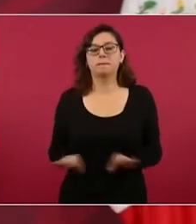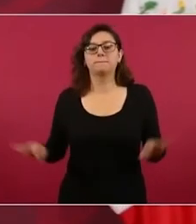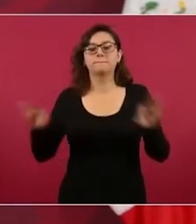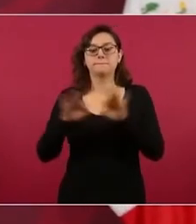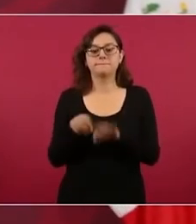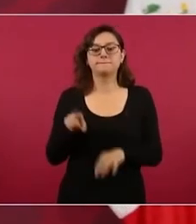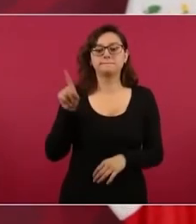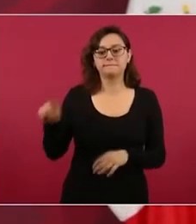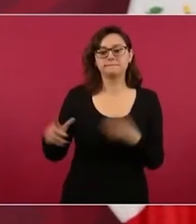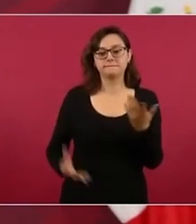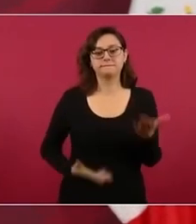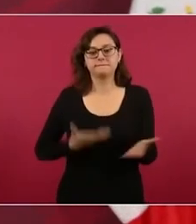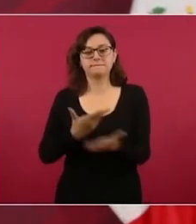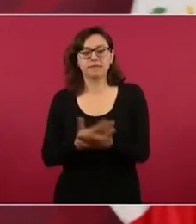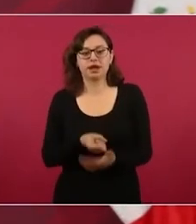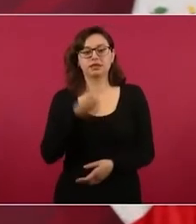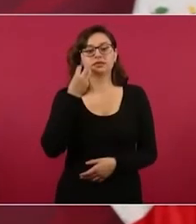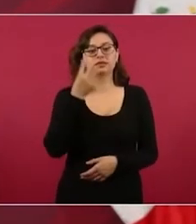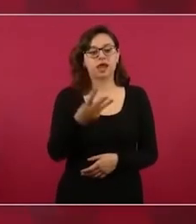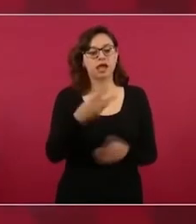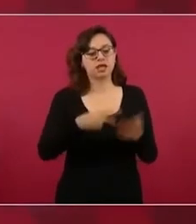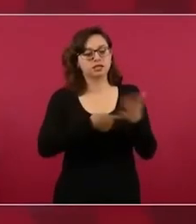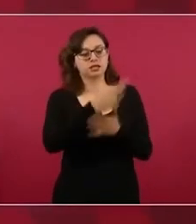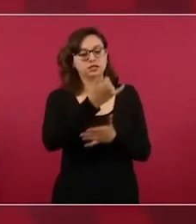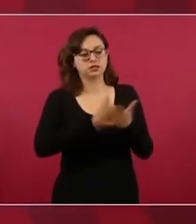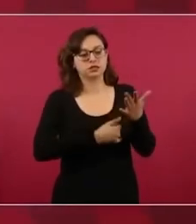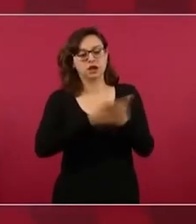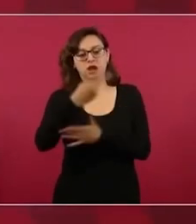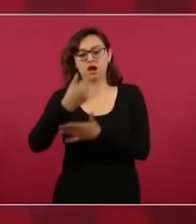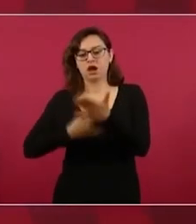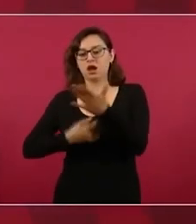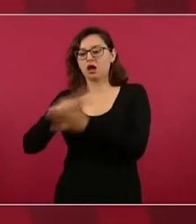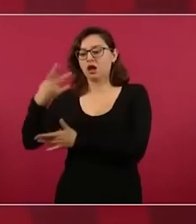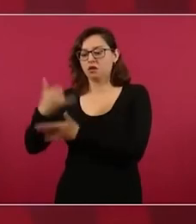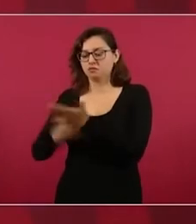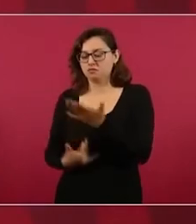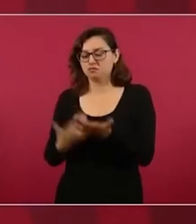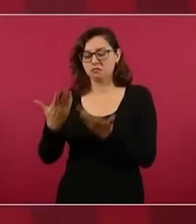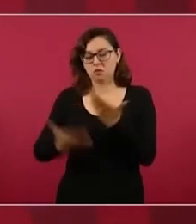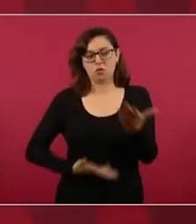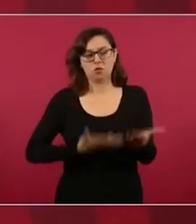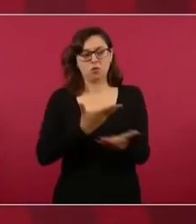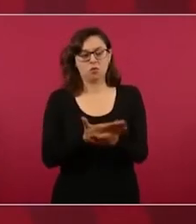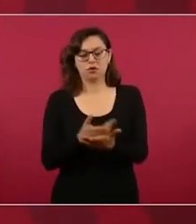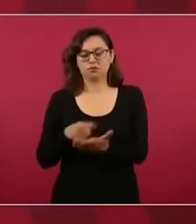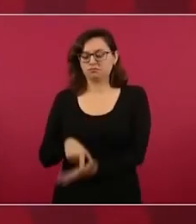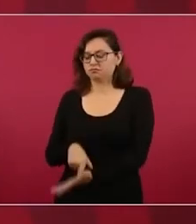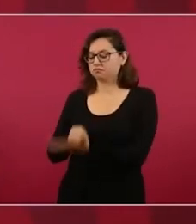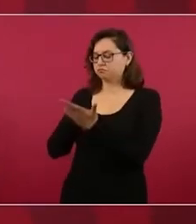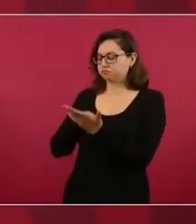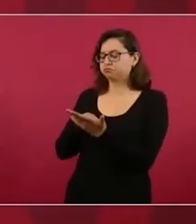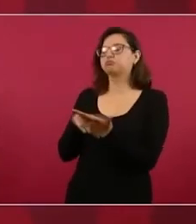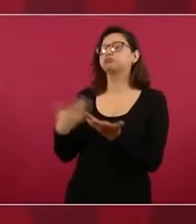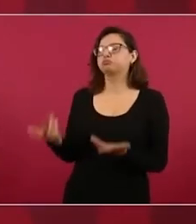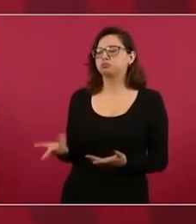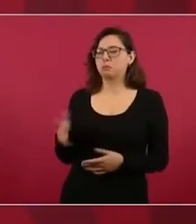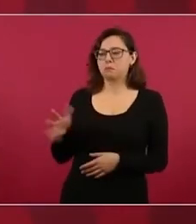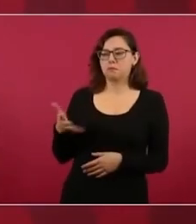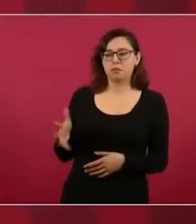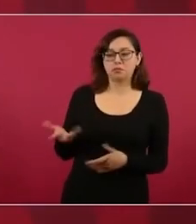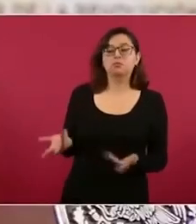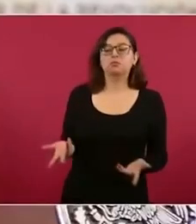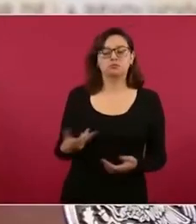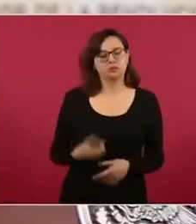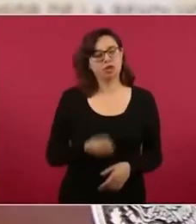proyectos por eso él mismo habló de que son alrededor de tres